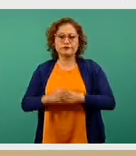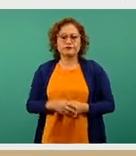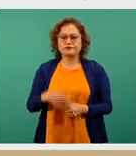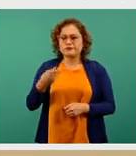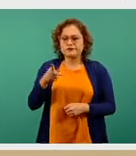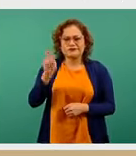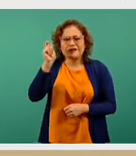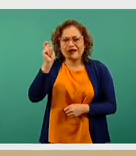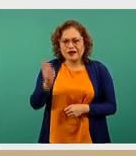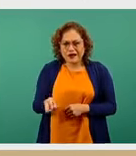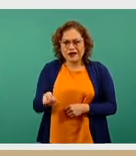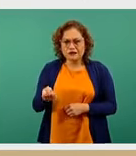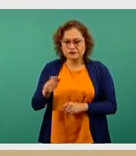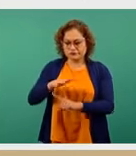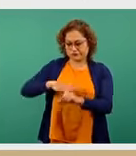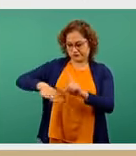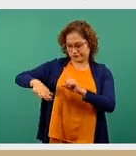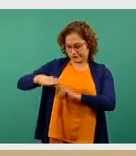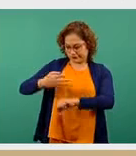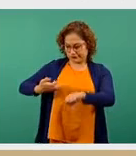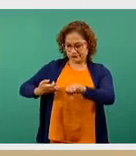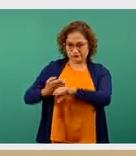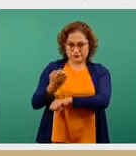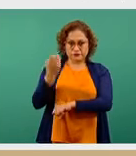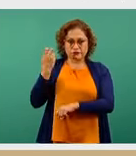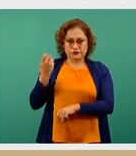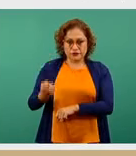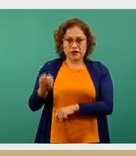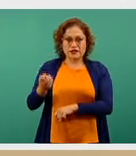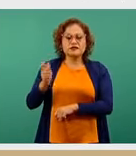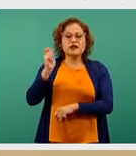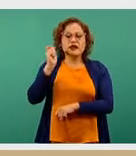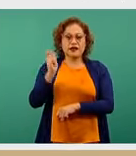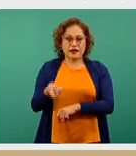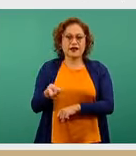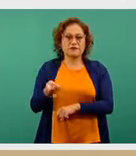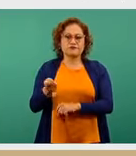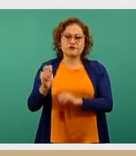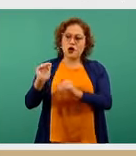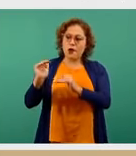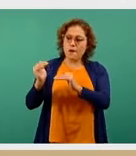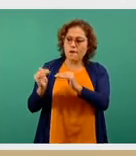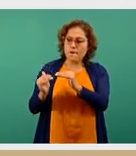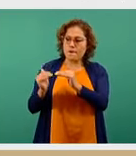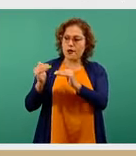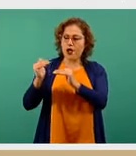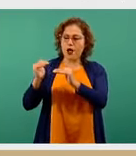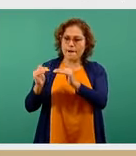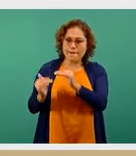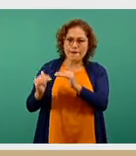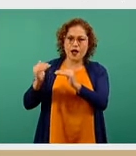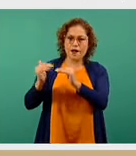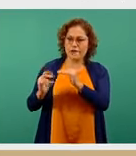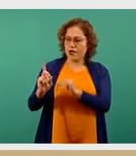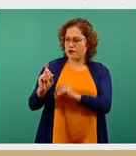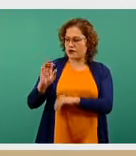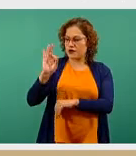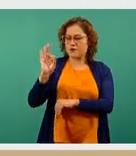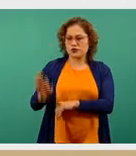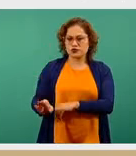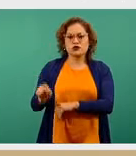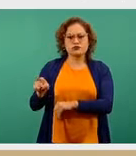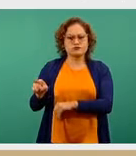lo que quiere decir que su comportamiento, obviamente, está mucho más pegado al menos del 30 por ciento. Y esto también es un indicador